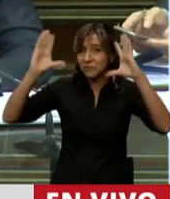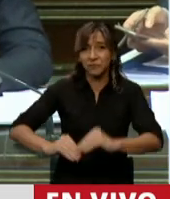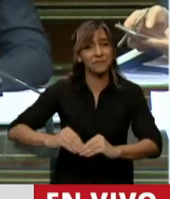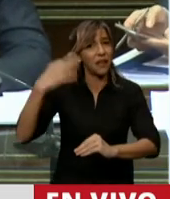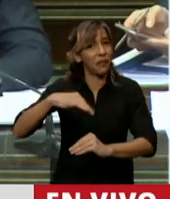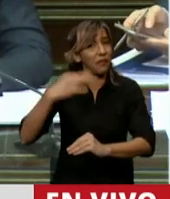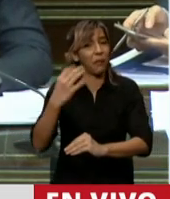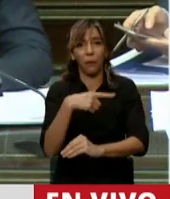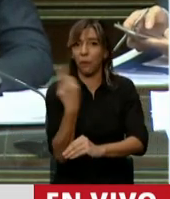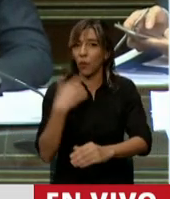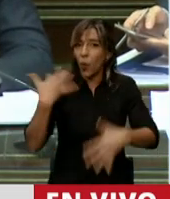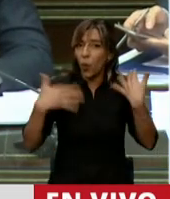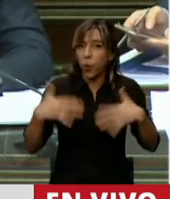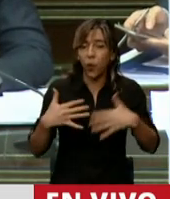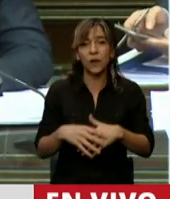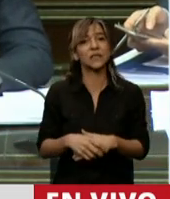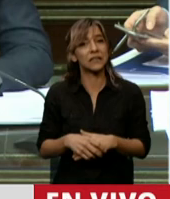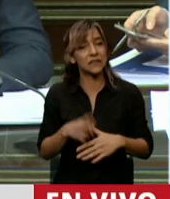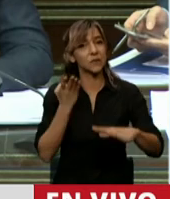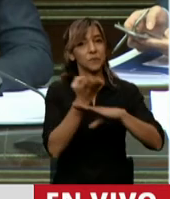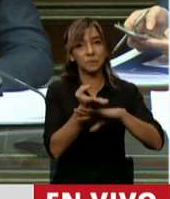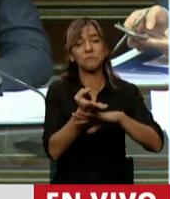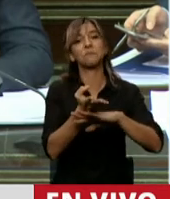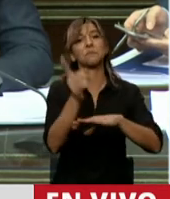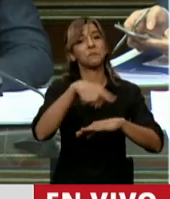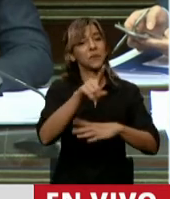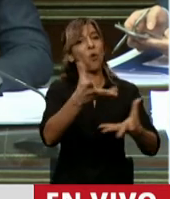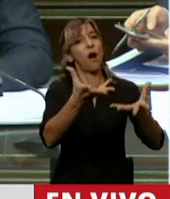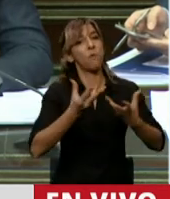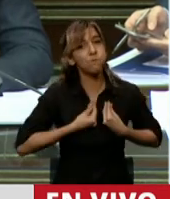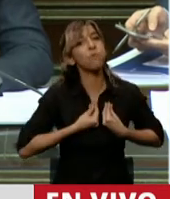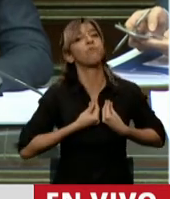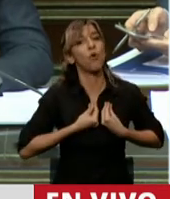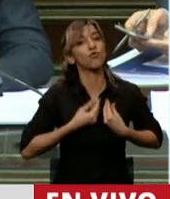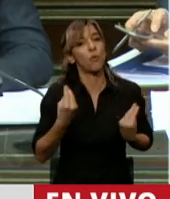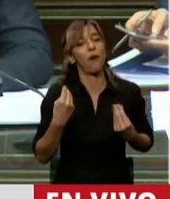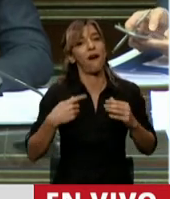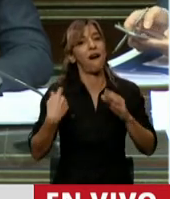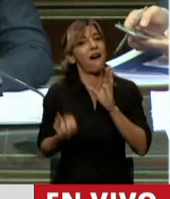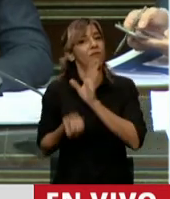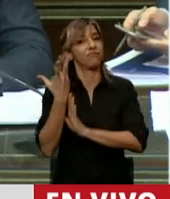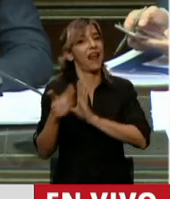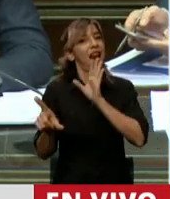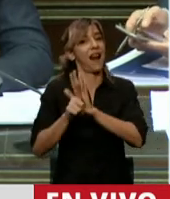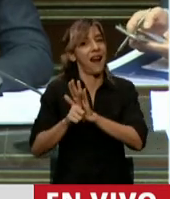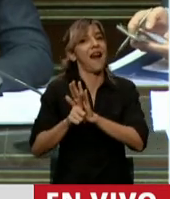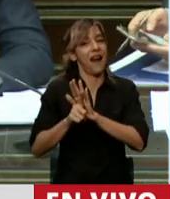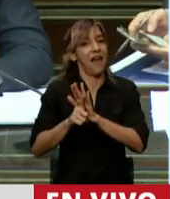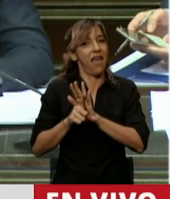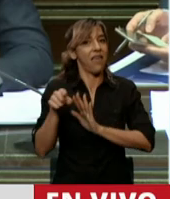que apoyen y que acompañen el debate en torno a la necesidad de una ley de humedales en nuestro país.